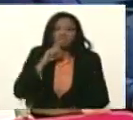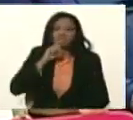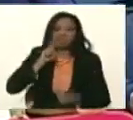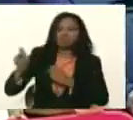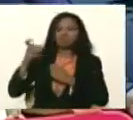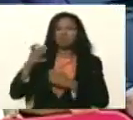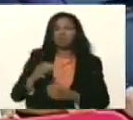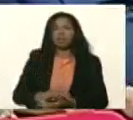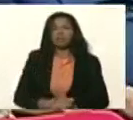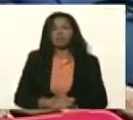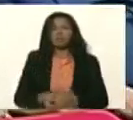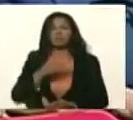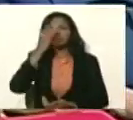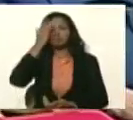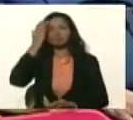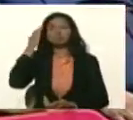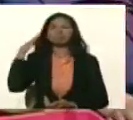el mundo